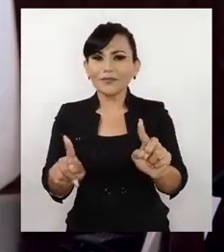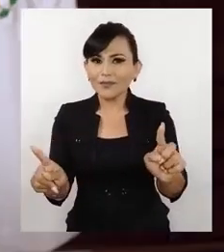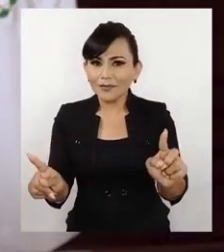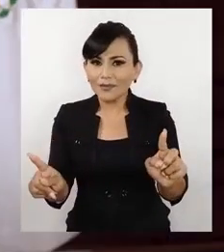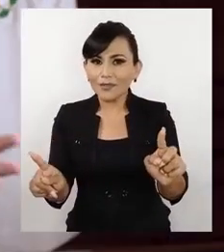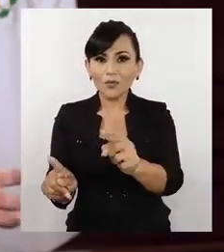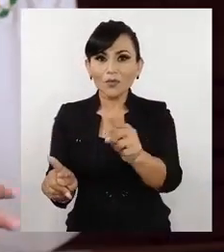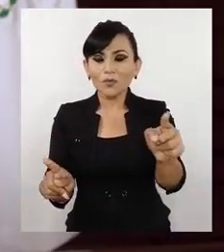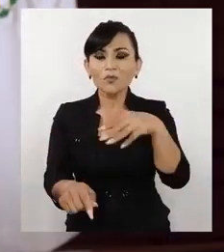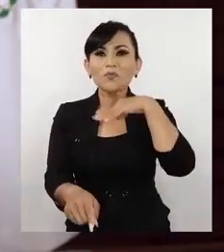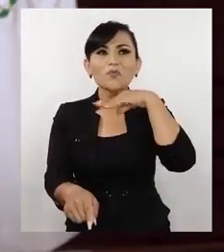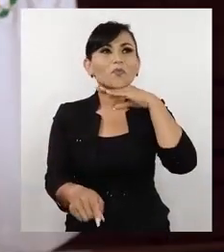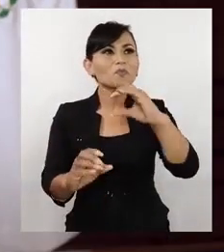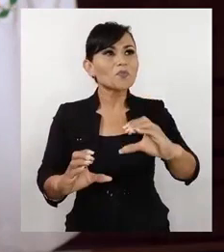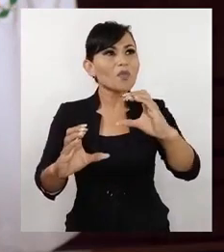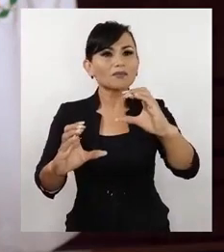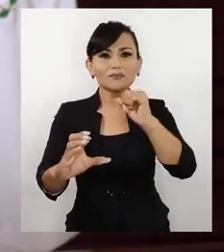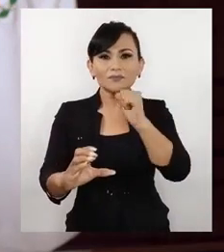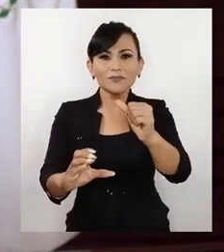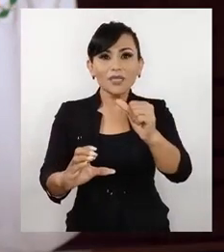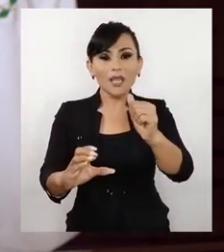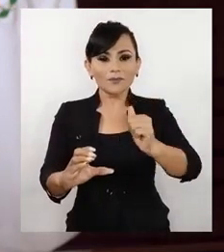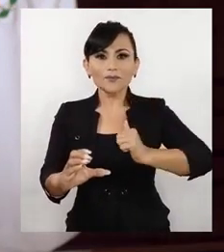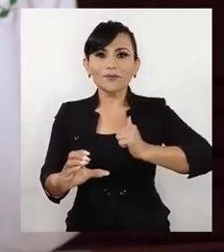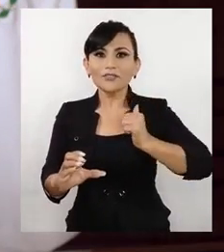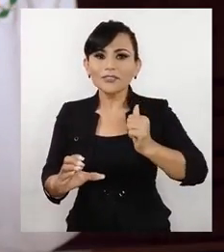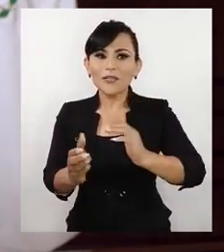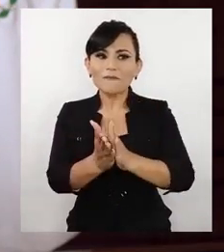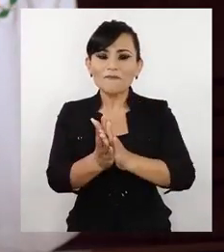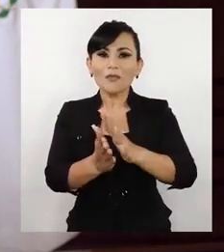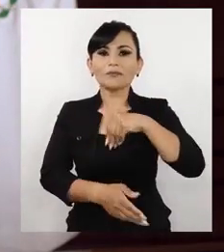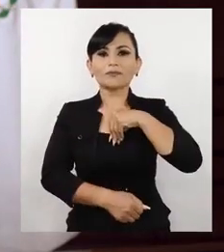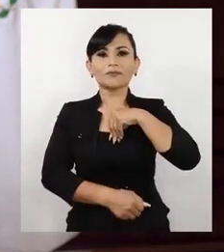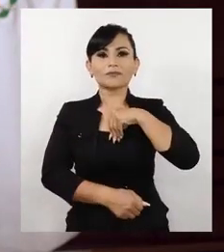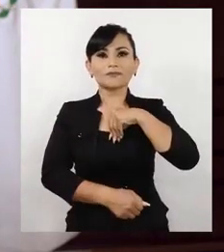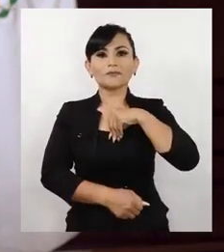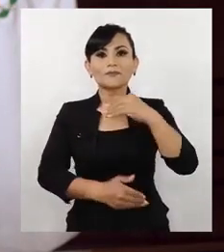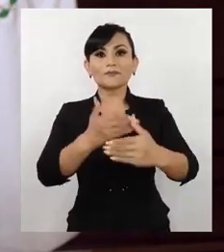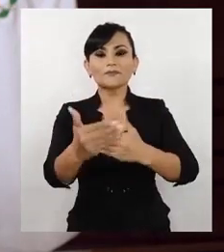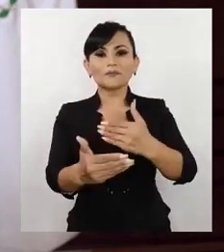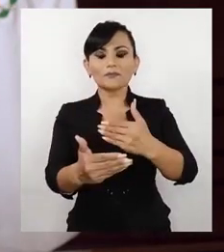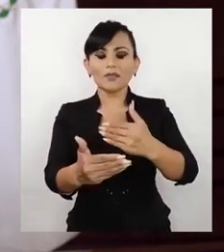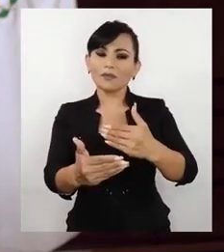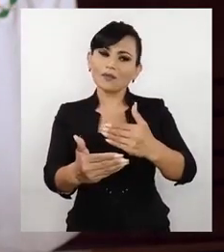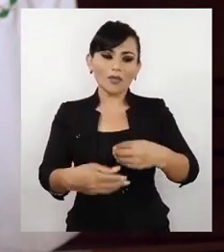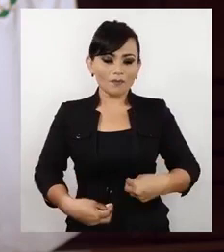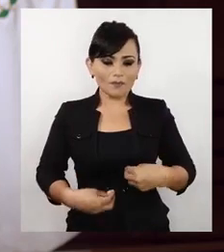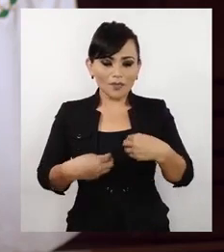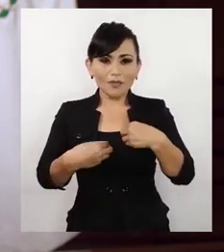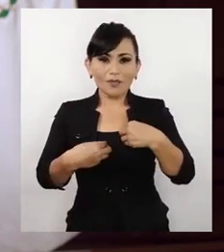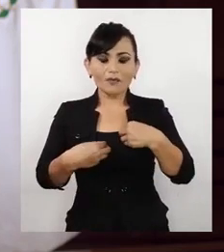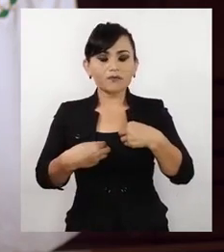razones. Por el contrario, aprovecha la oportunidad que le presentamos para cobrar un alto precio